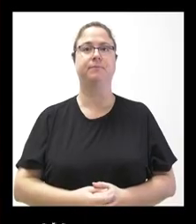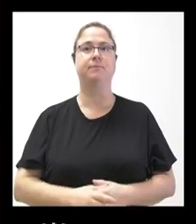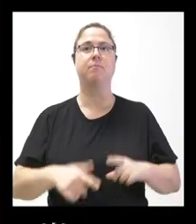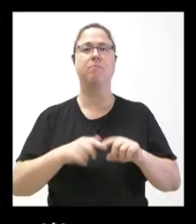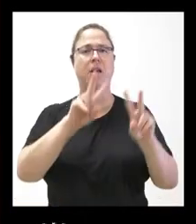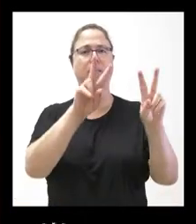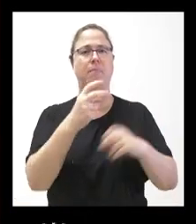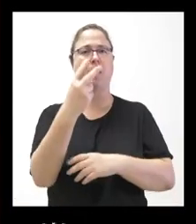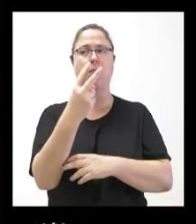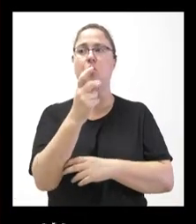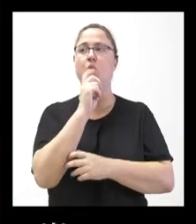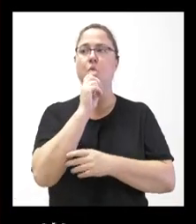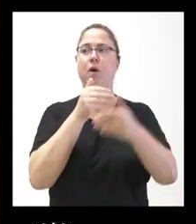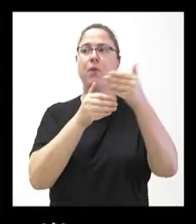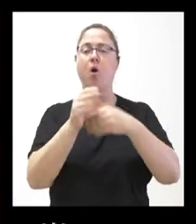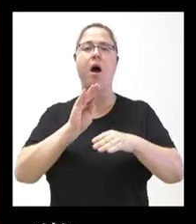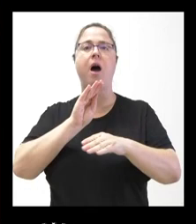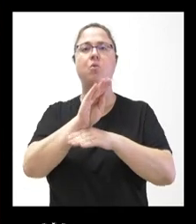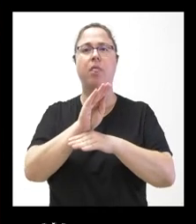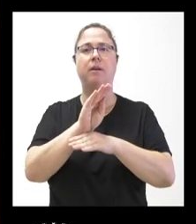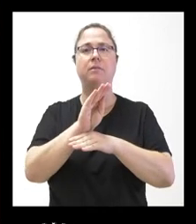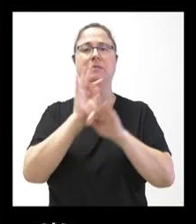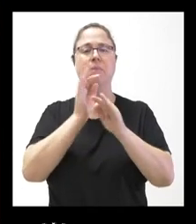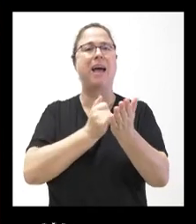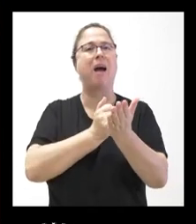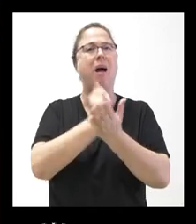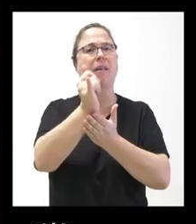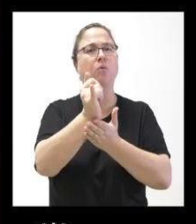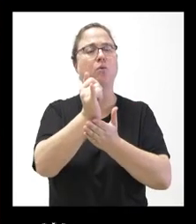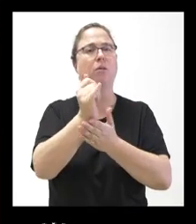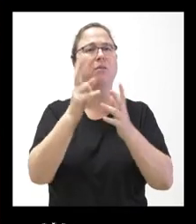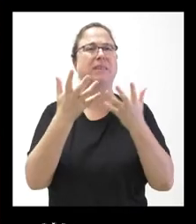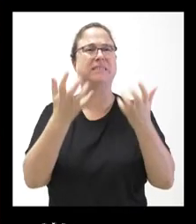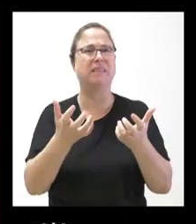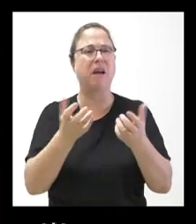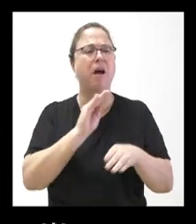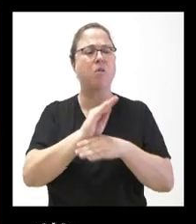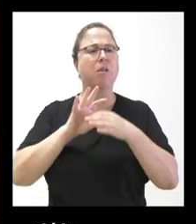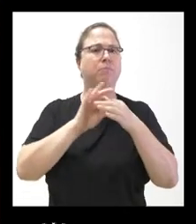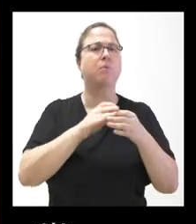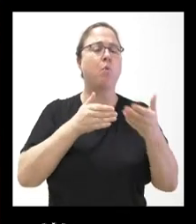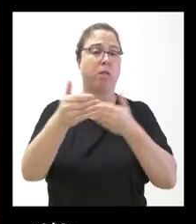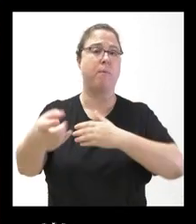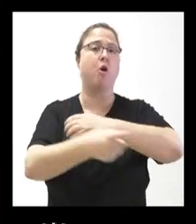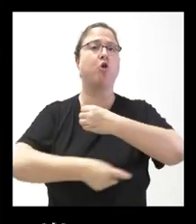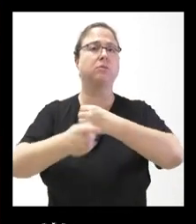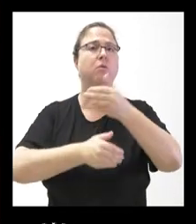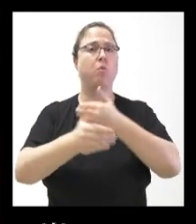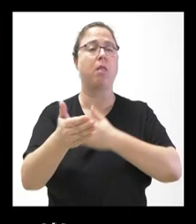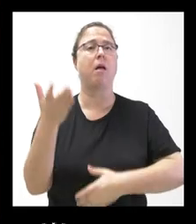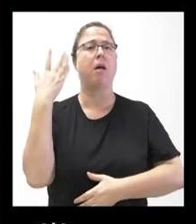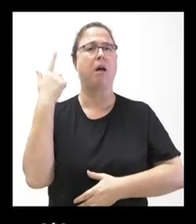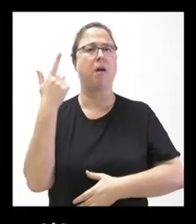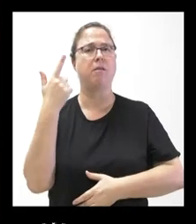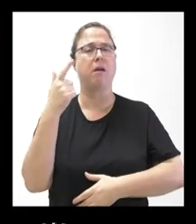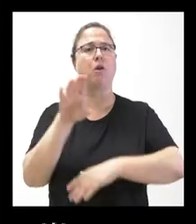cuestiones es cuándo van a llegar las ayudas a los agricultores por la sequía en el tema de cosecha. Y ayer el consejero volvió